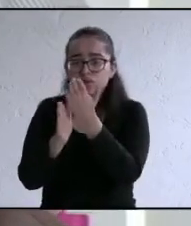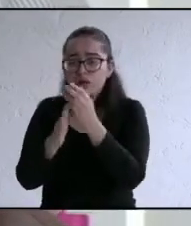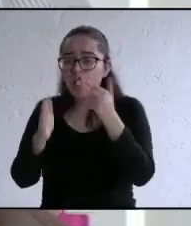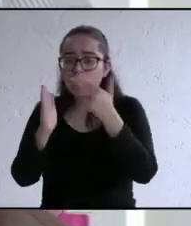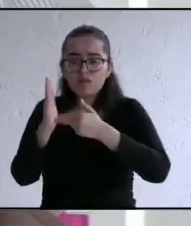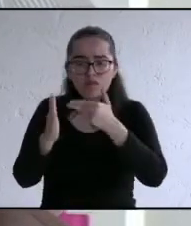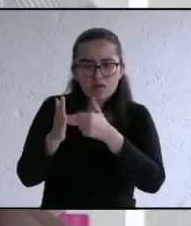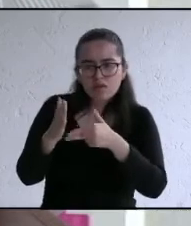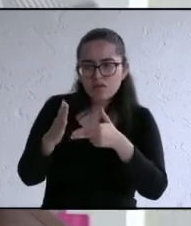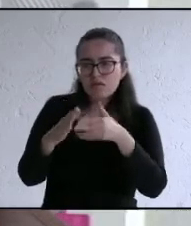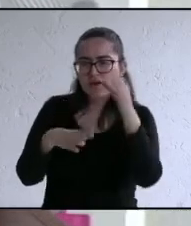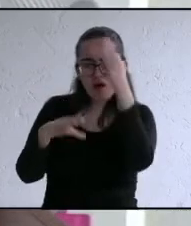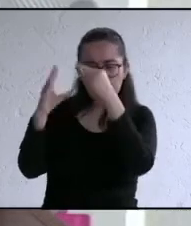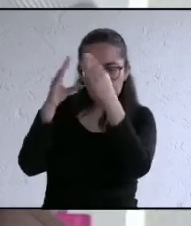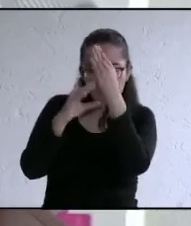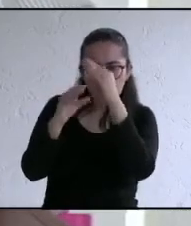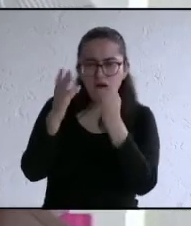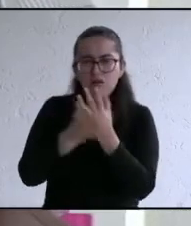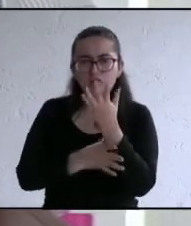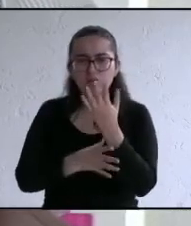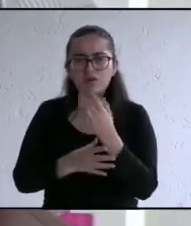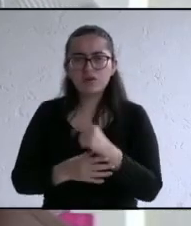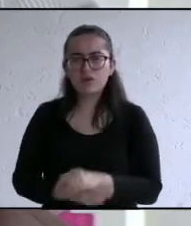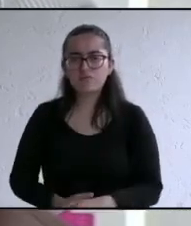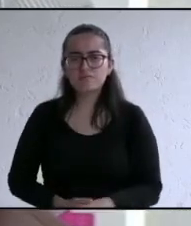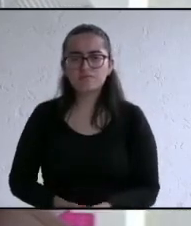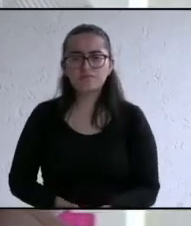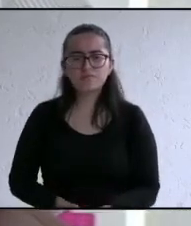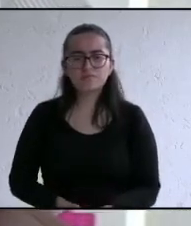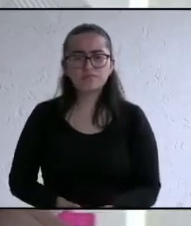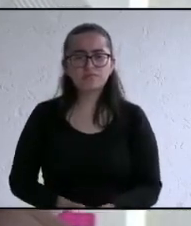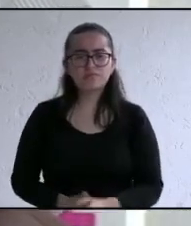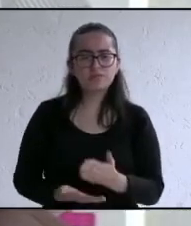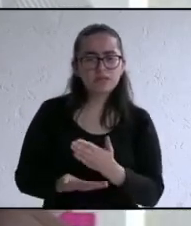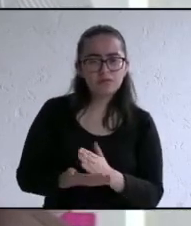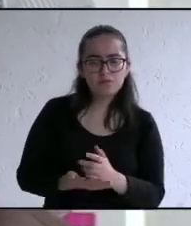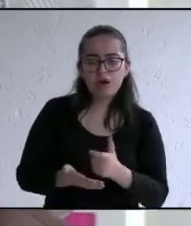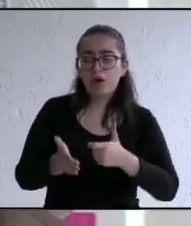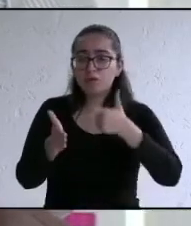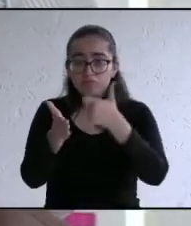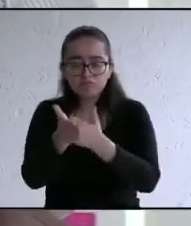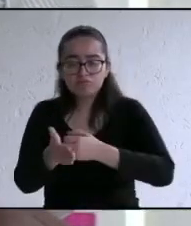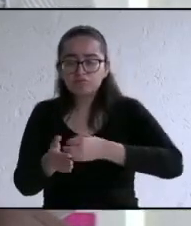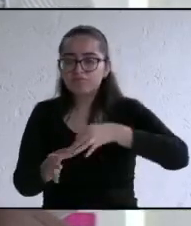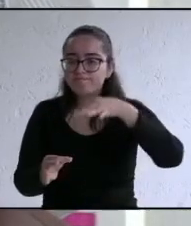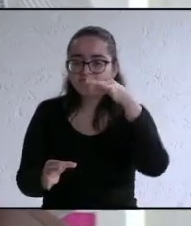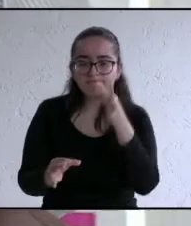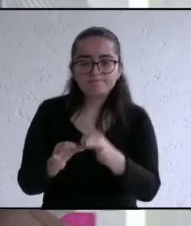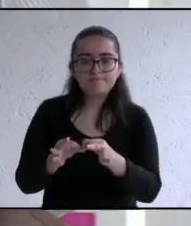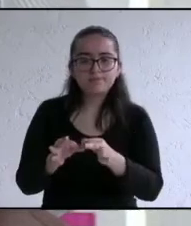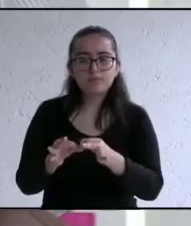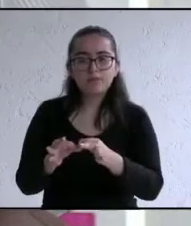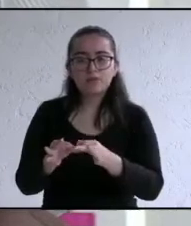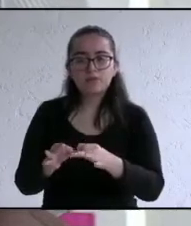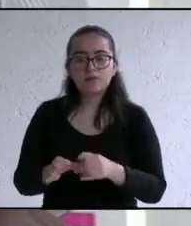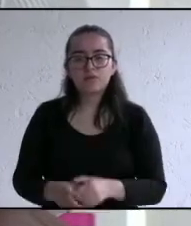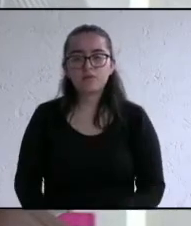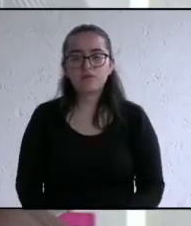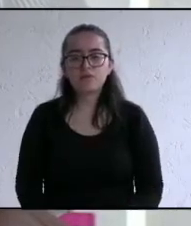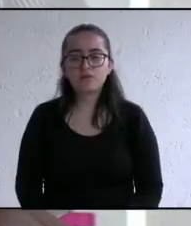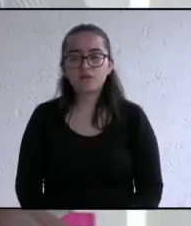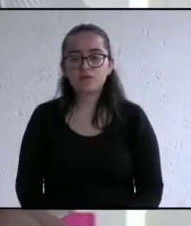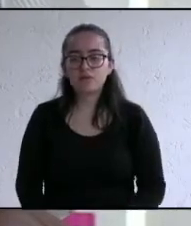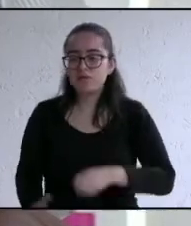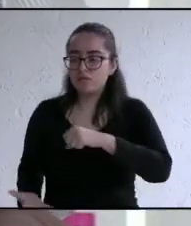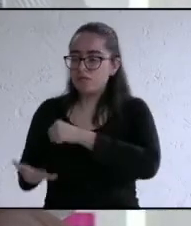certificada además con un sueldo digno gestionaré con el gobierno federal por medio del fondo de